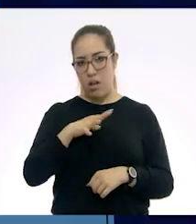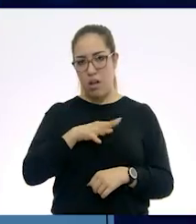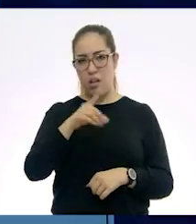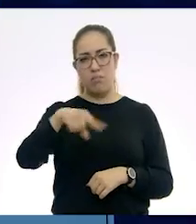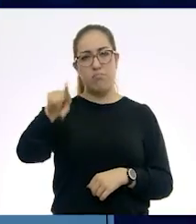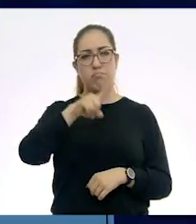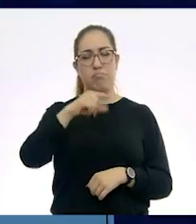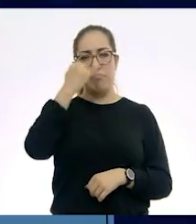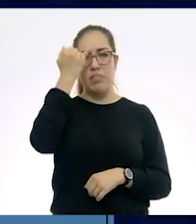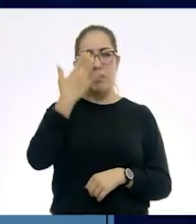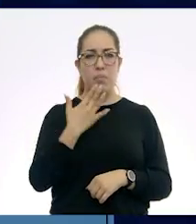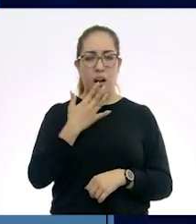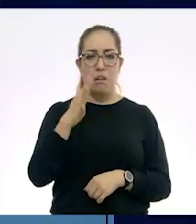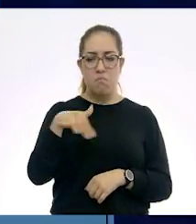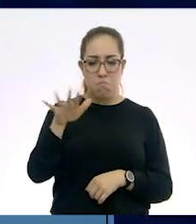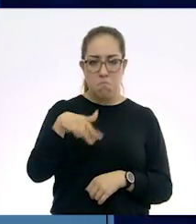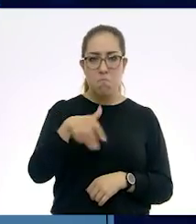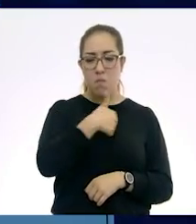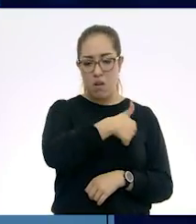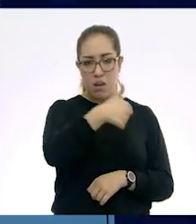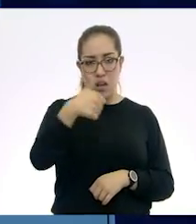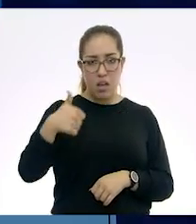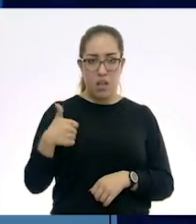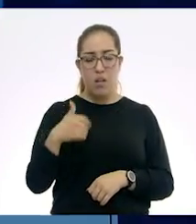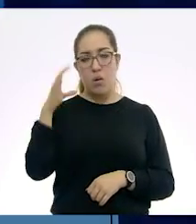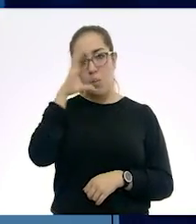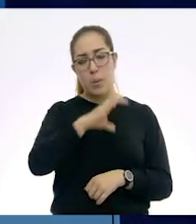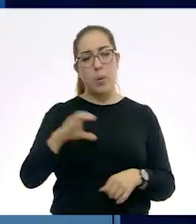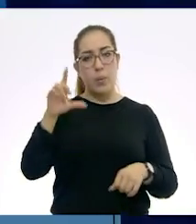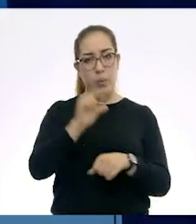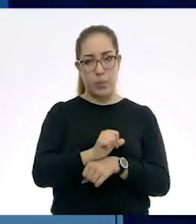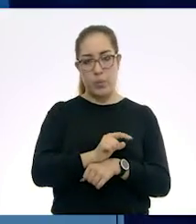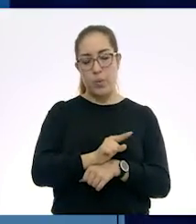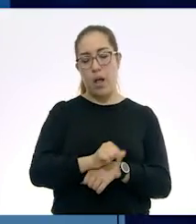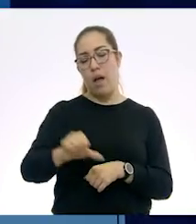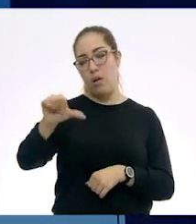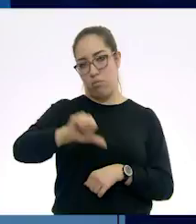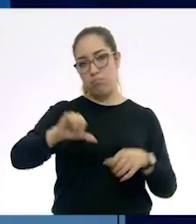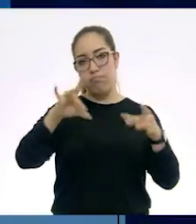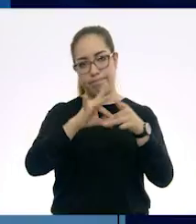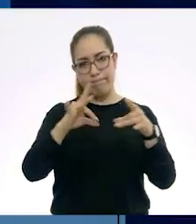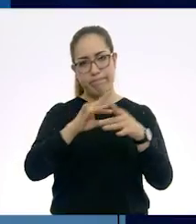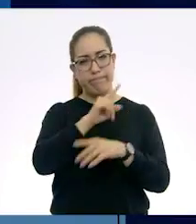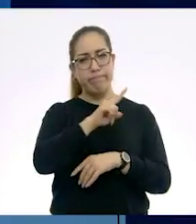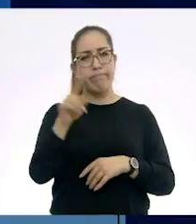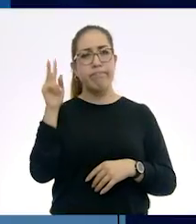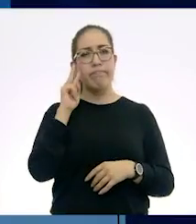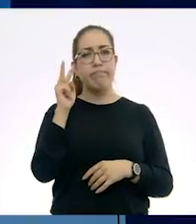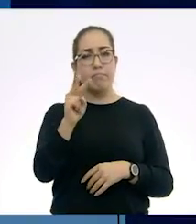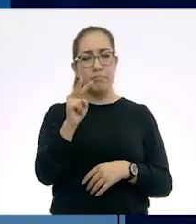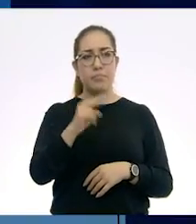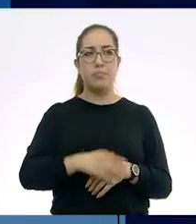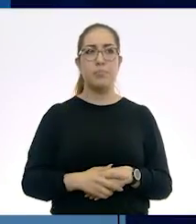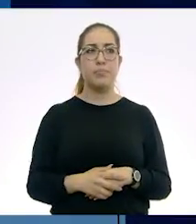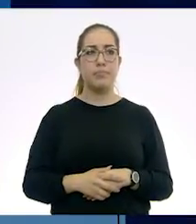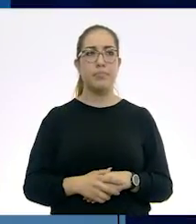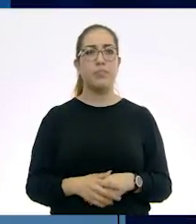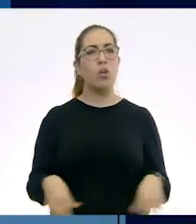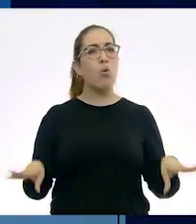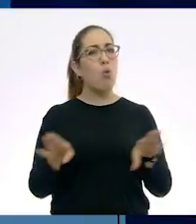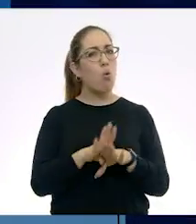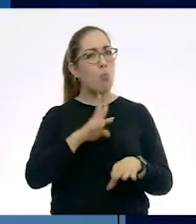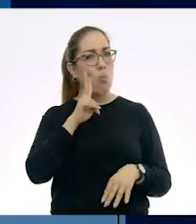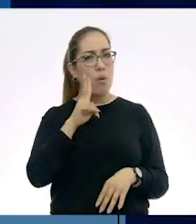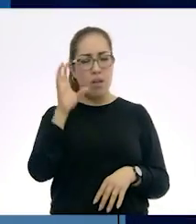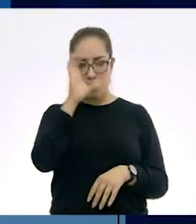imágenes sobre cada una de estas civilizaciones de las que estuvimos hablando hoy. Y vean en términos de cómo se ven,